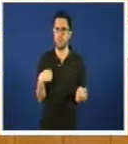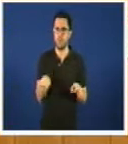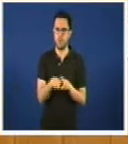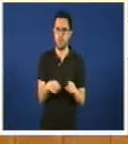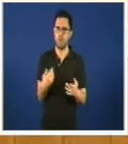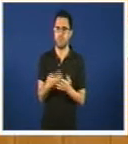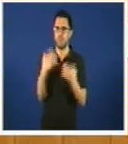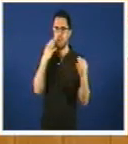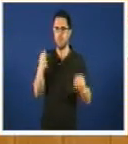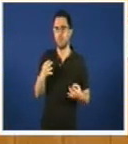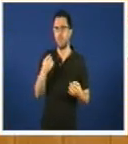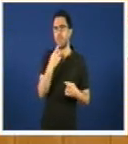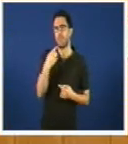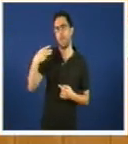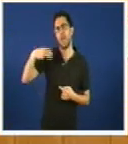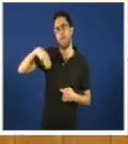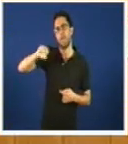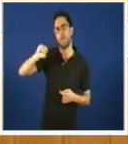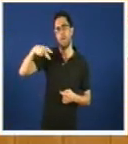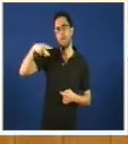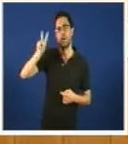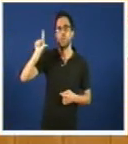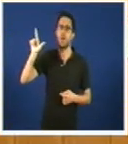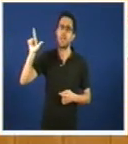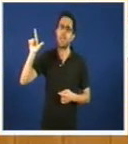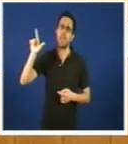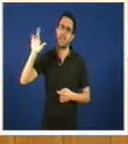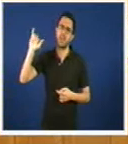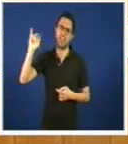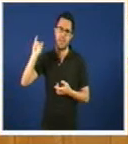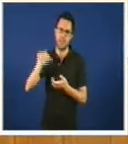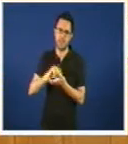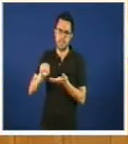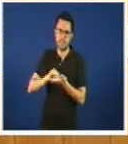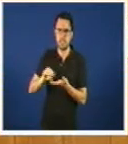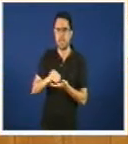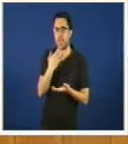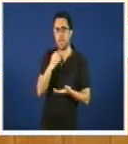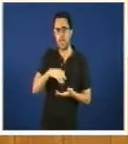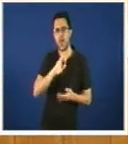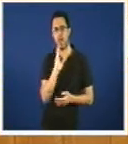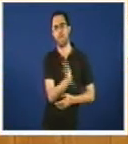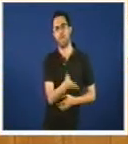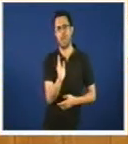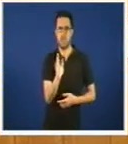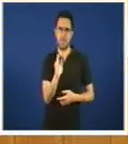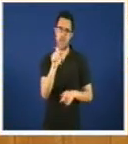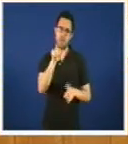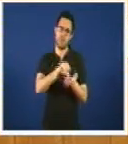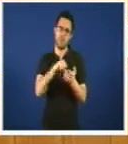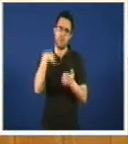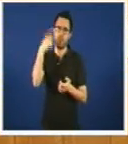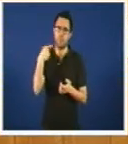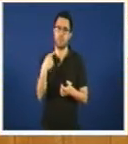Manolo Rivas hai moi poco tempo nun artigo quen foi o damnificado da cidade da cultura? Pois efectivamente a cultura nos